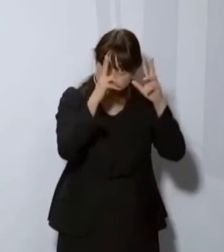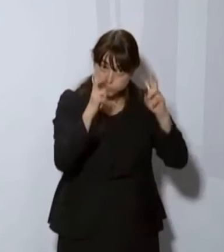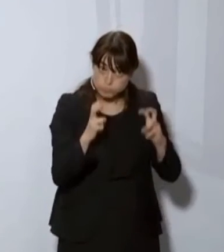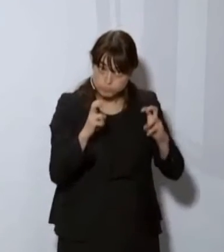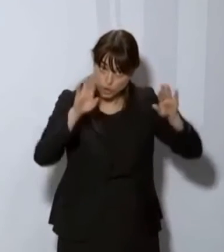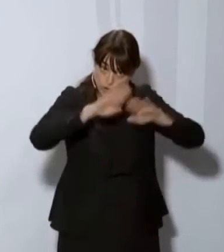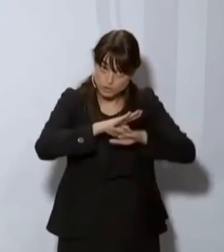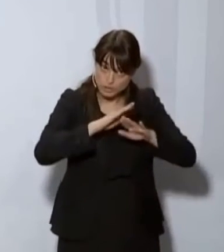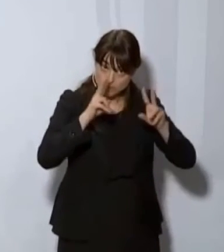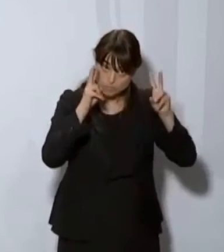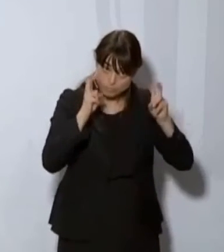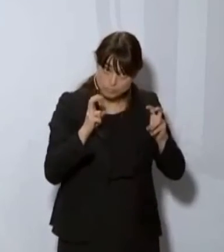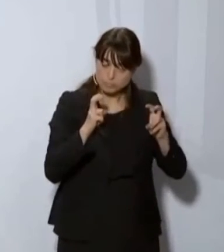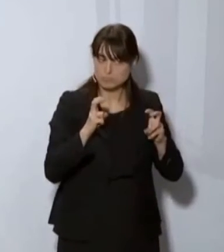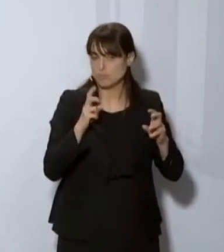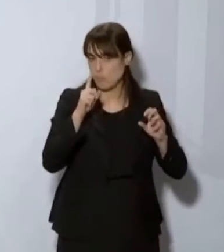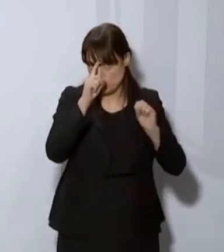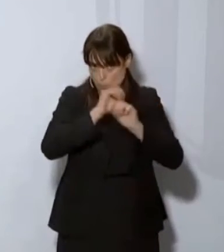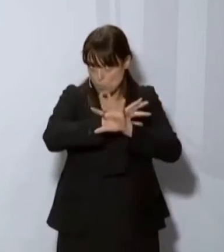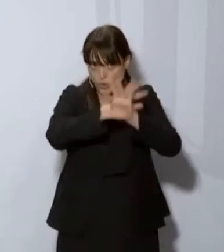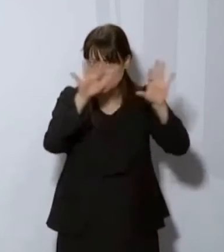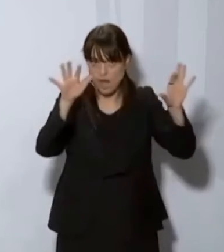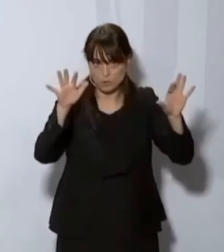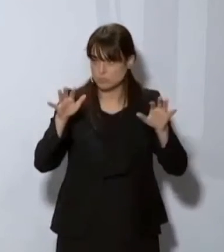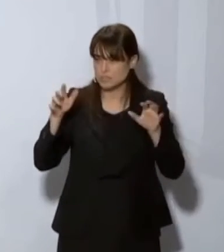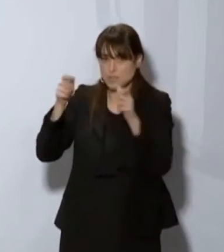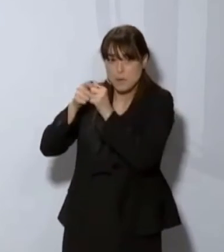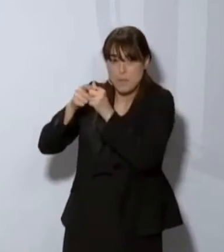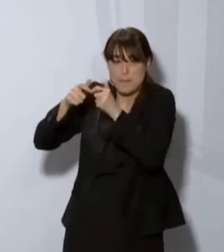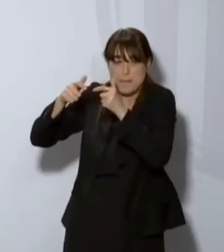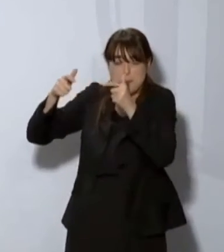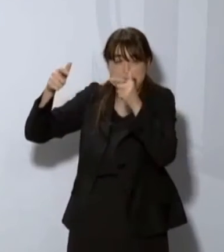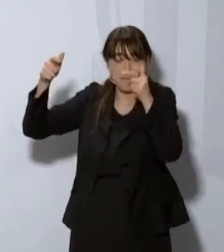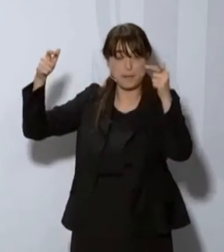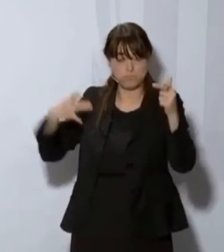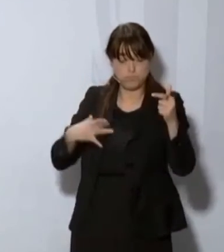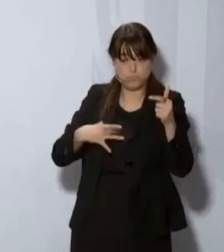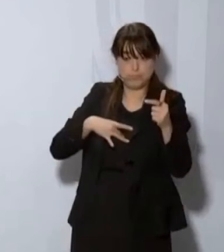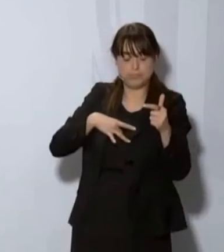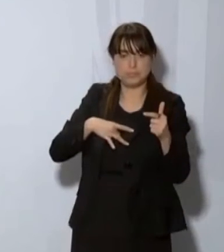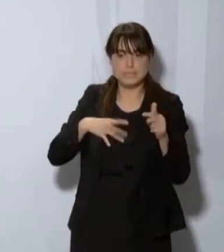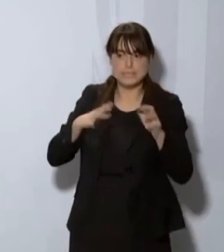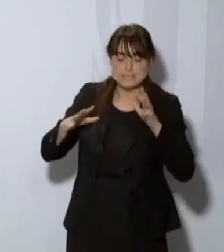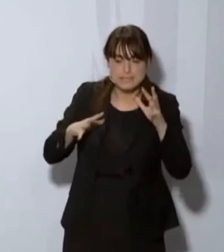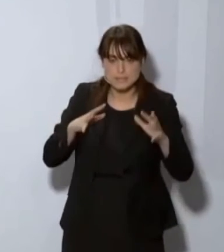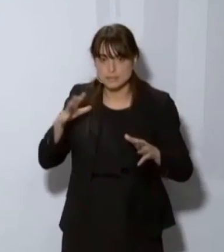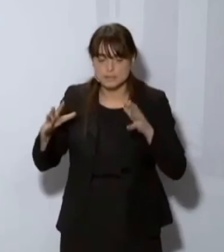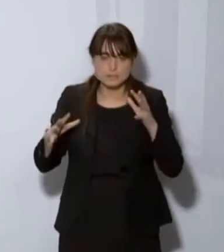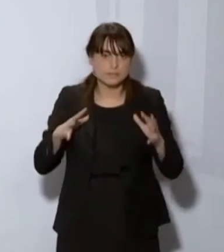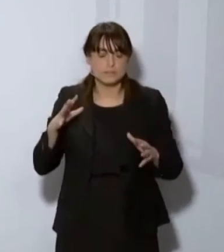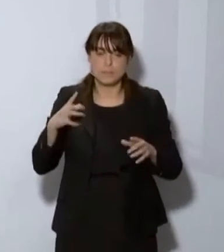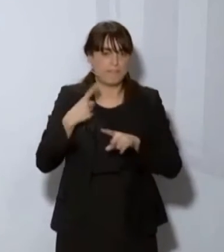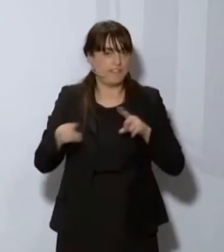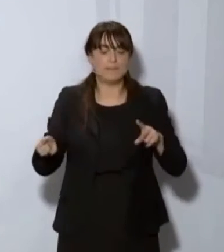aplicar, tenía un sentido muy claro. Las cifras eran distintas de las que son ahora, es verdad. No si eran más altas o más